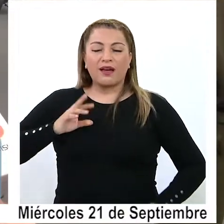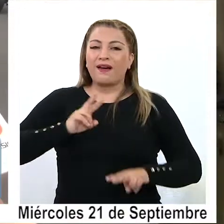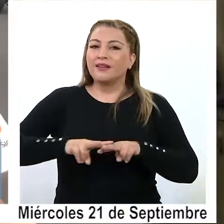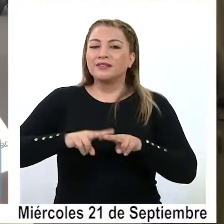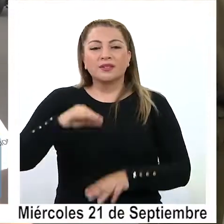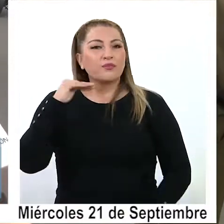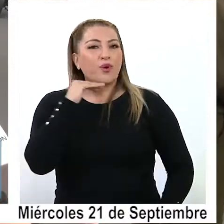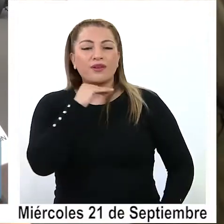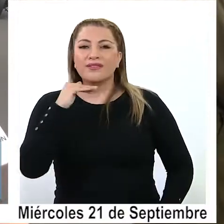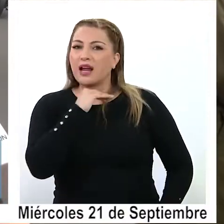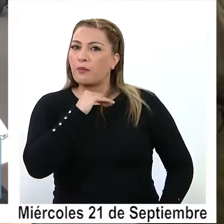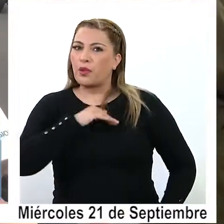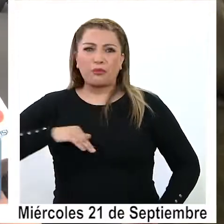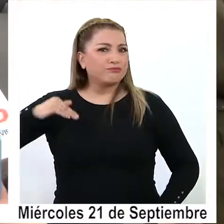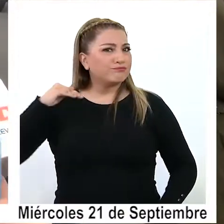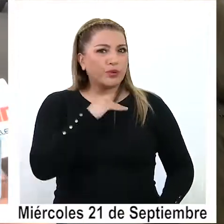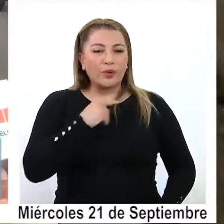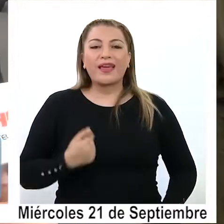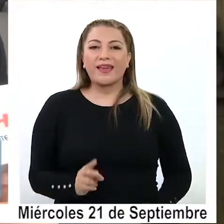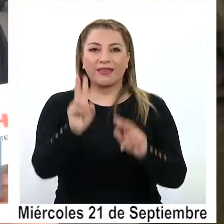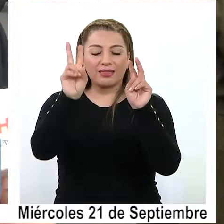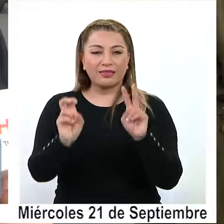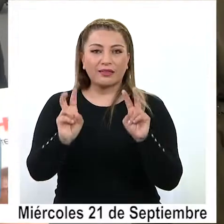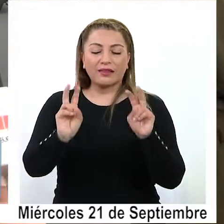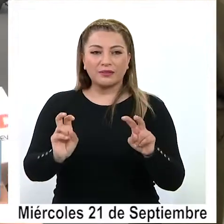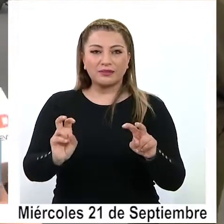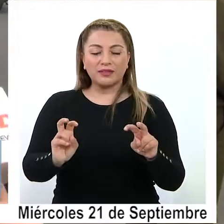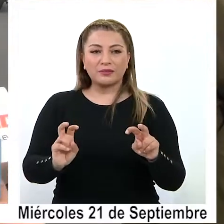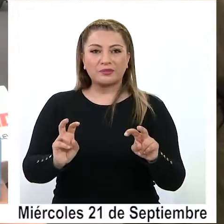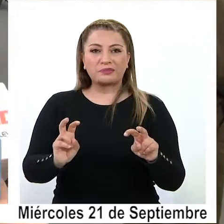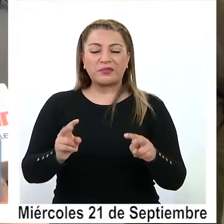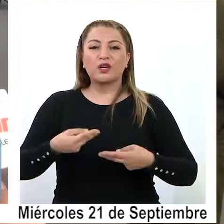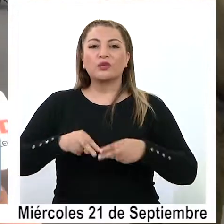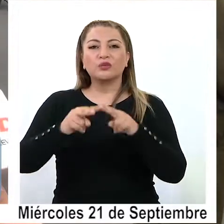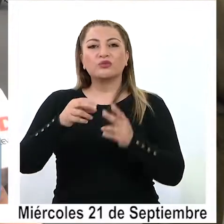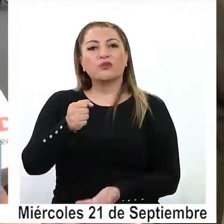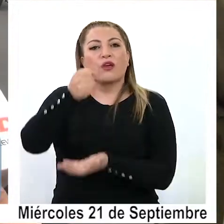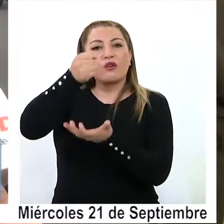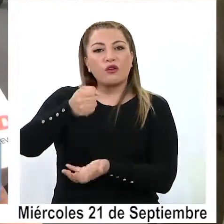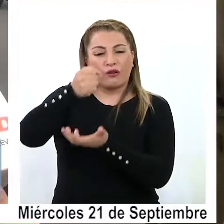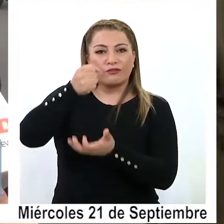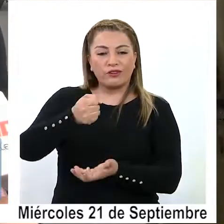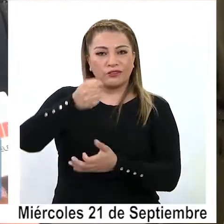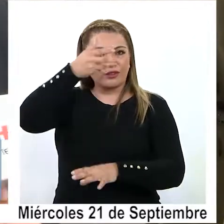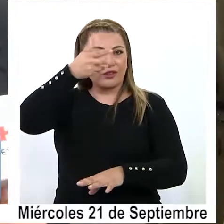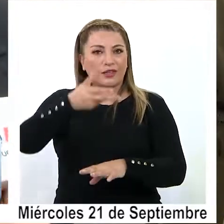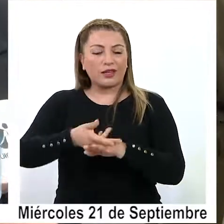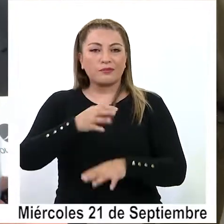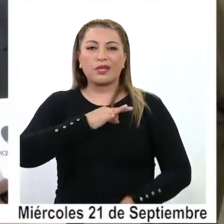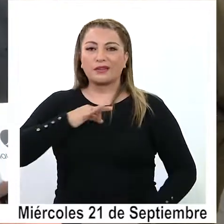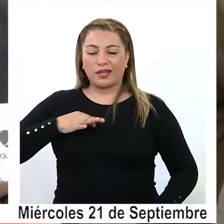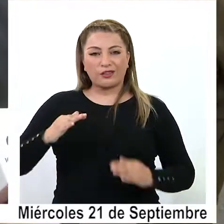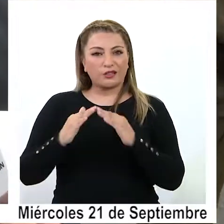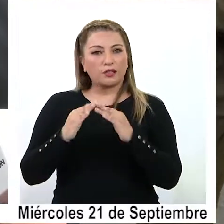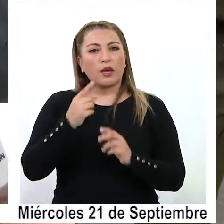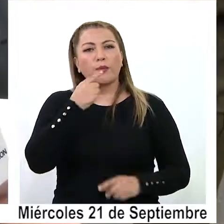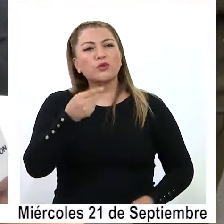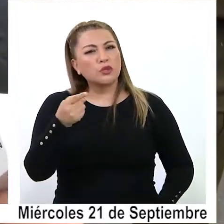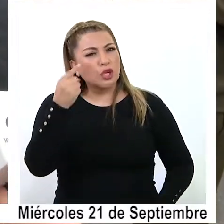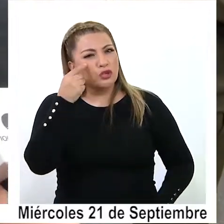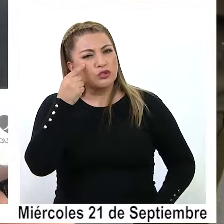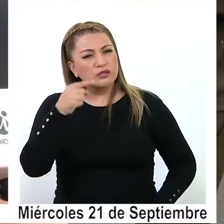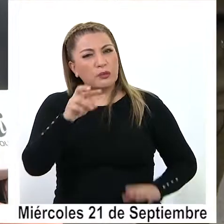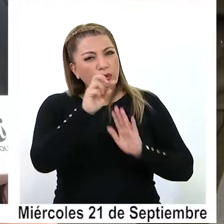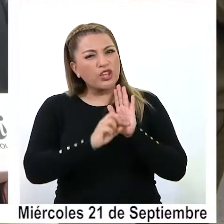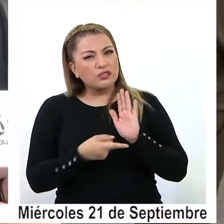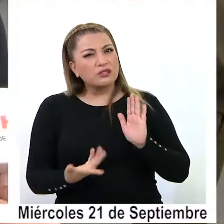lo máximo el tema de la intervención ahí ya con los fondos sectoriales que son del Ministerio. ¿Usted conoce el proyecto de MIMBU?